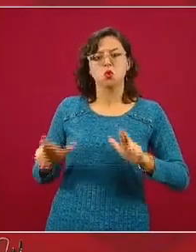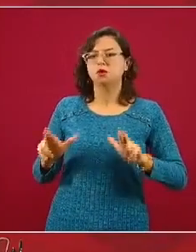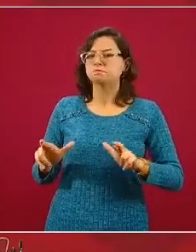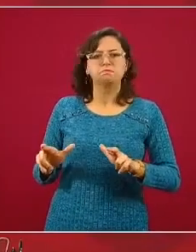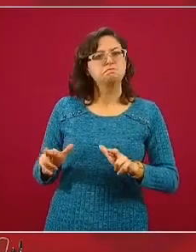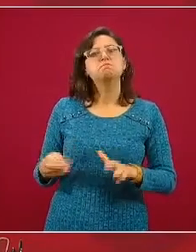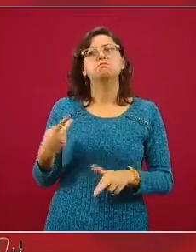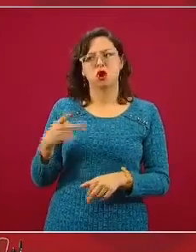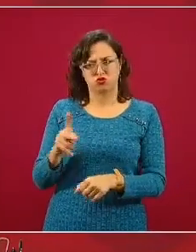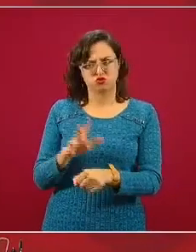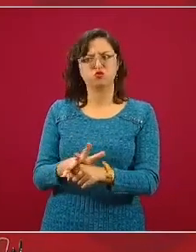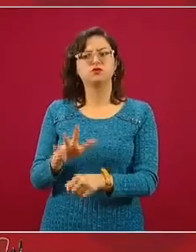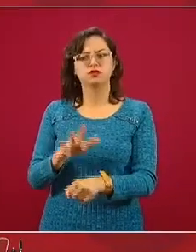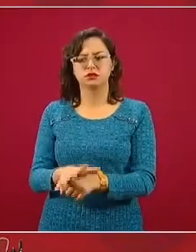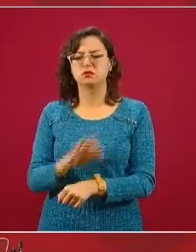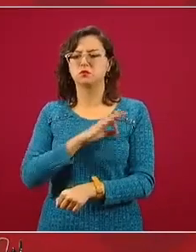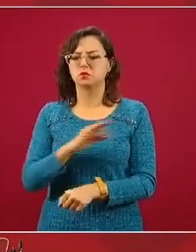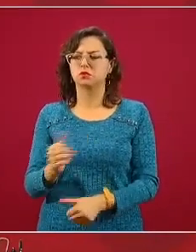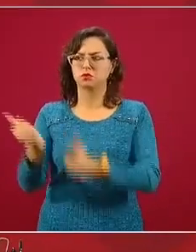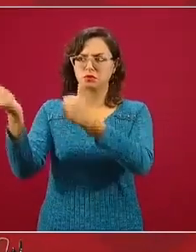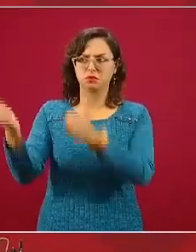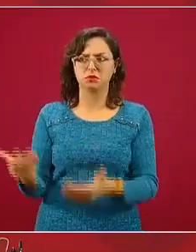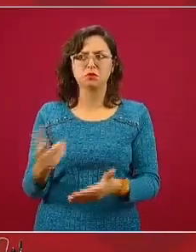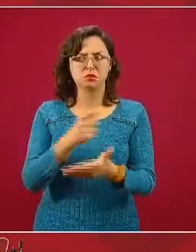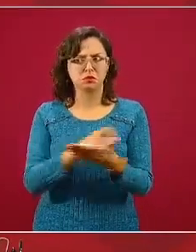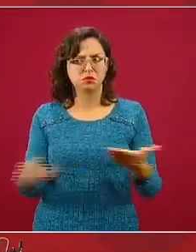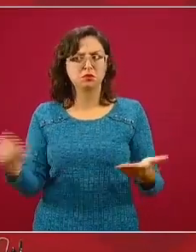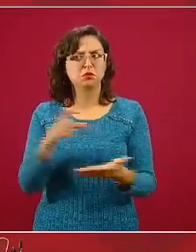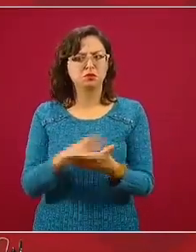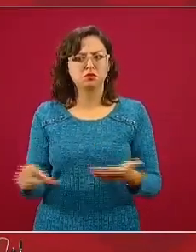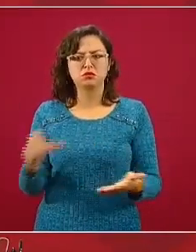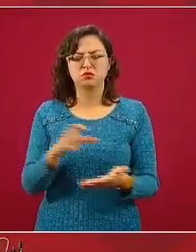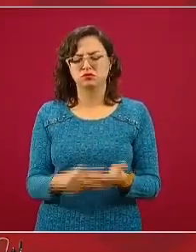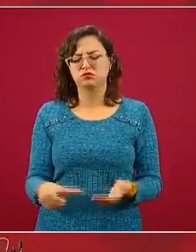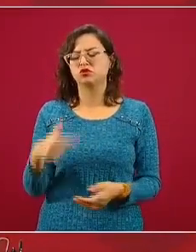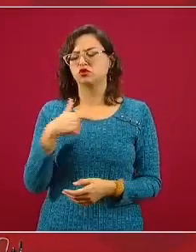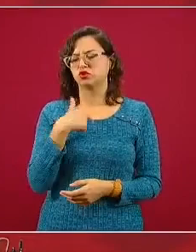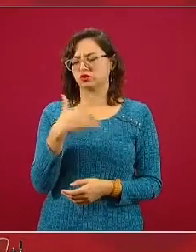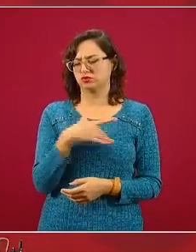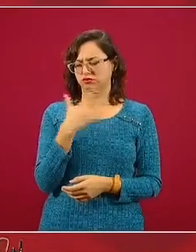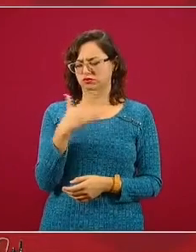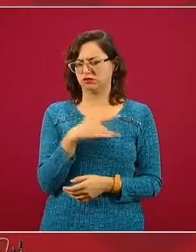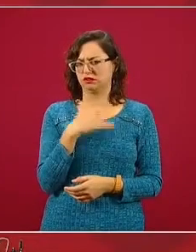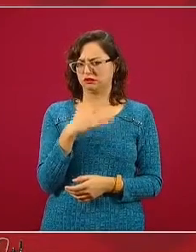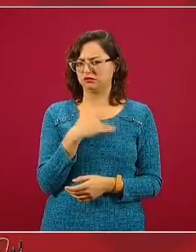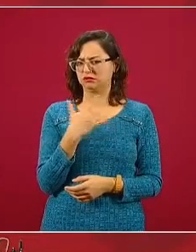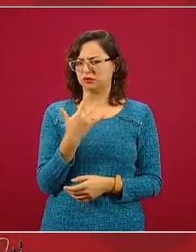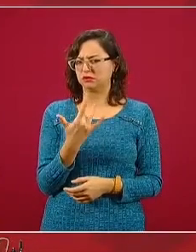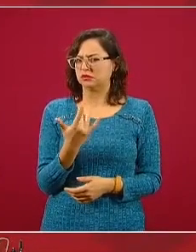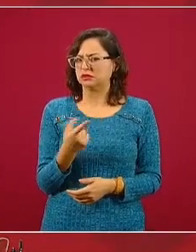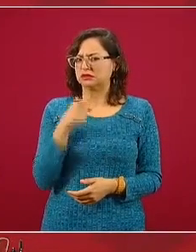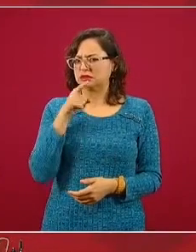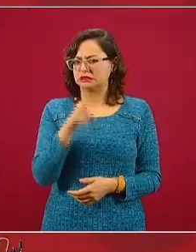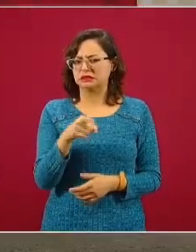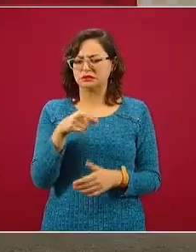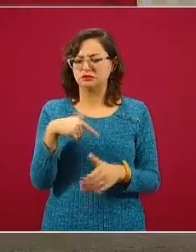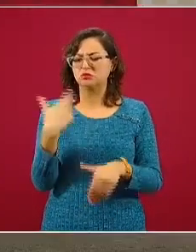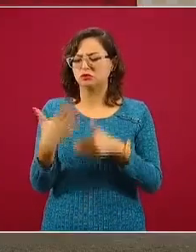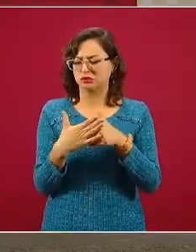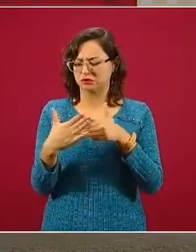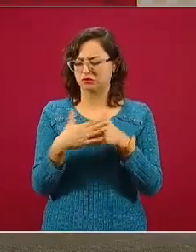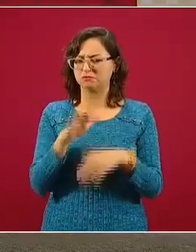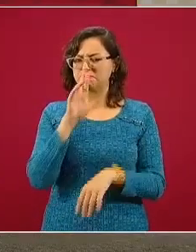entonces tenemos todo lo necesario. Yo estoy seguro que en las siguientes pocas horas esta inquietud quedará